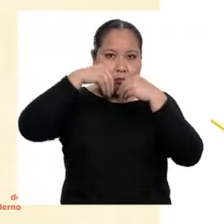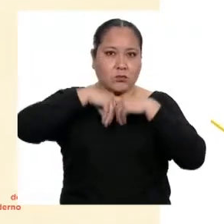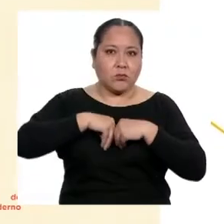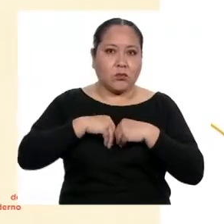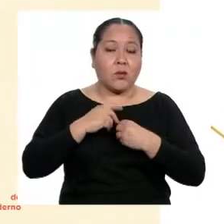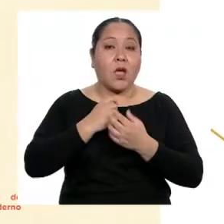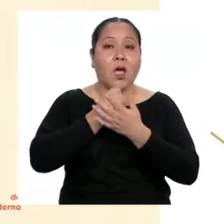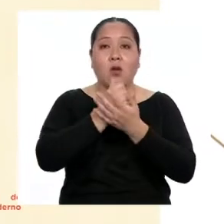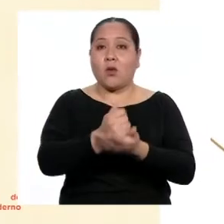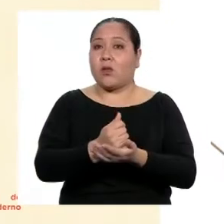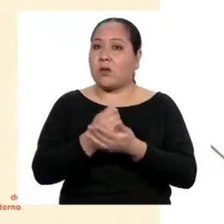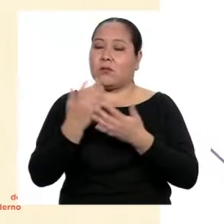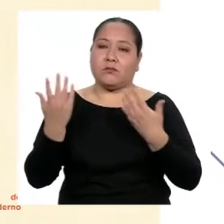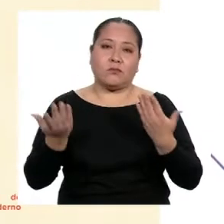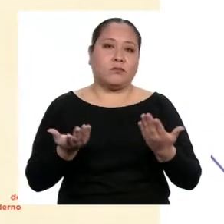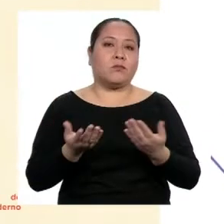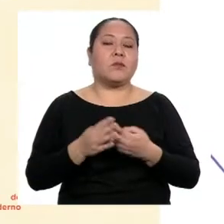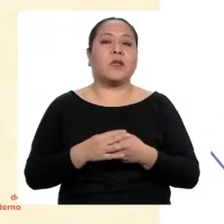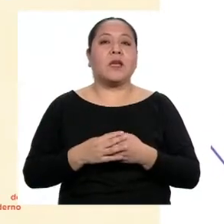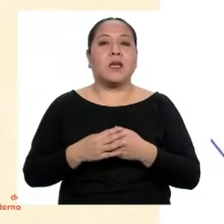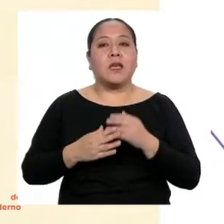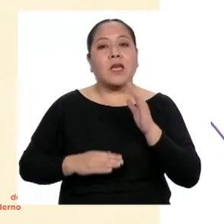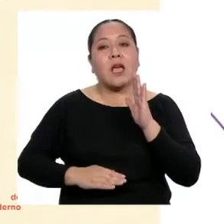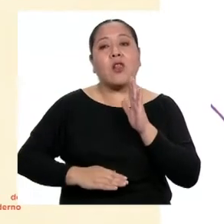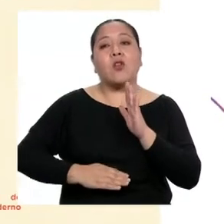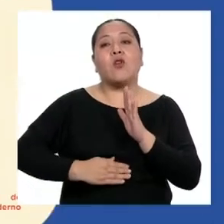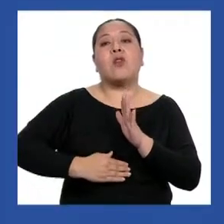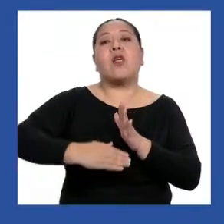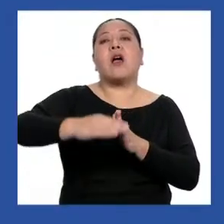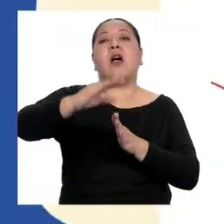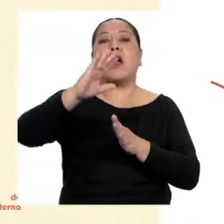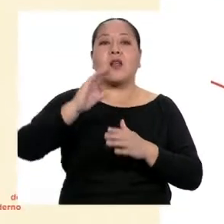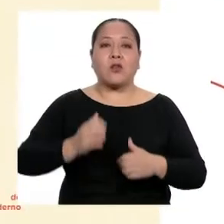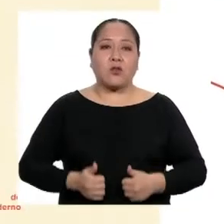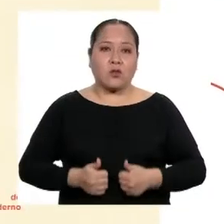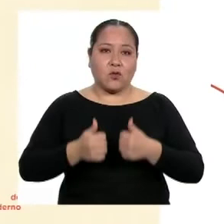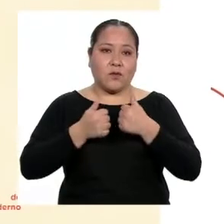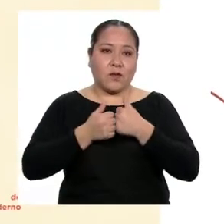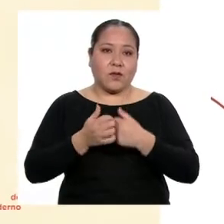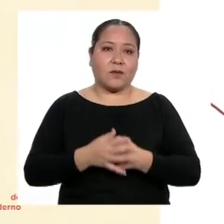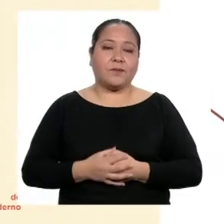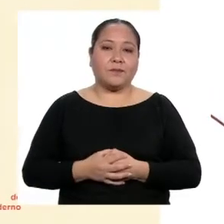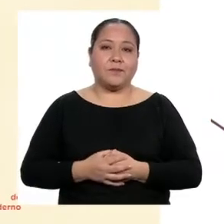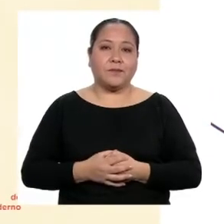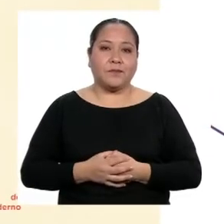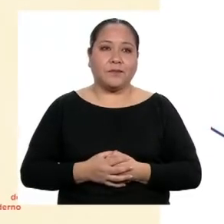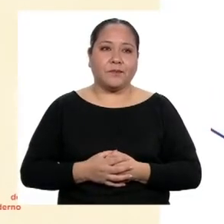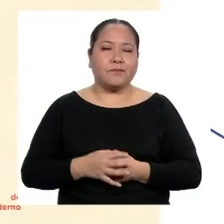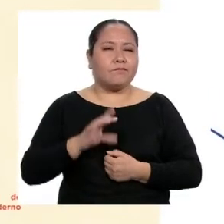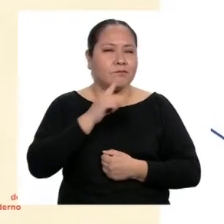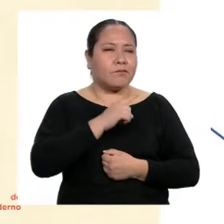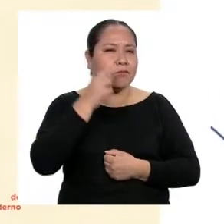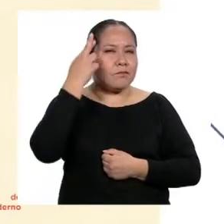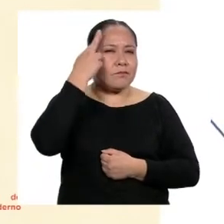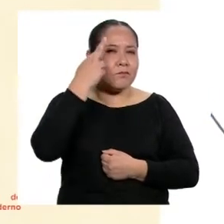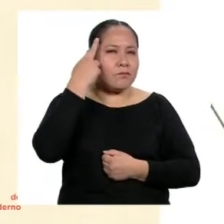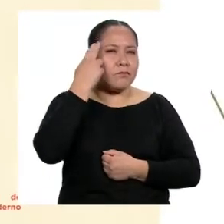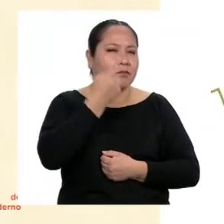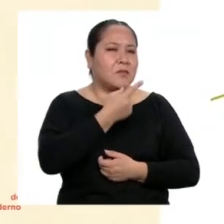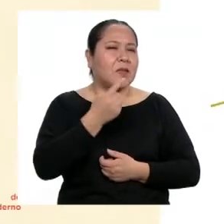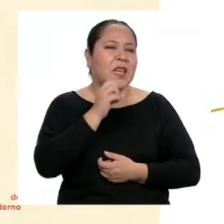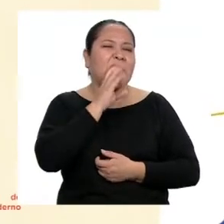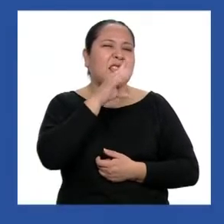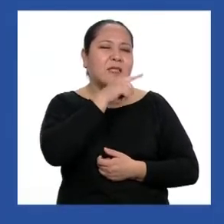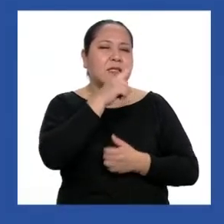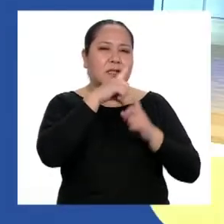inmediatamente y a lo largo de sus vidas. A ver, luego de esta reflexión, ¿de qué trata